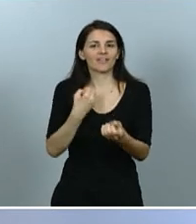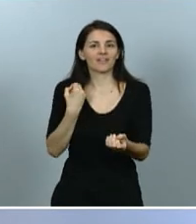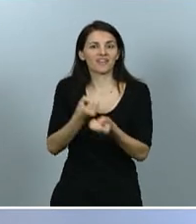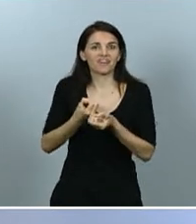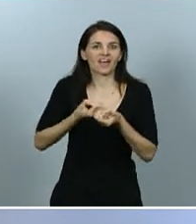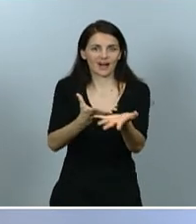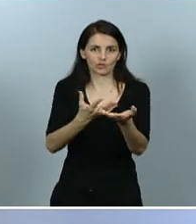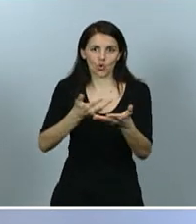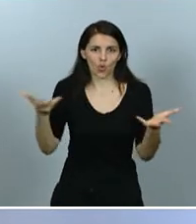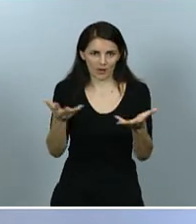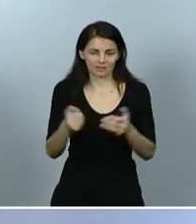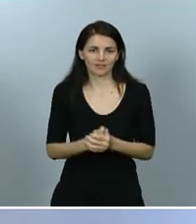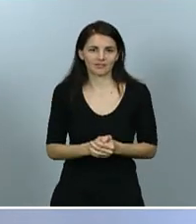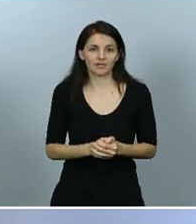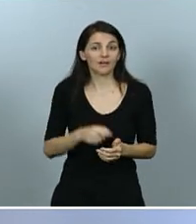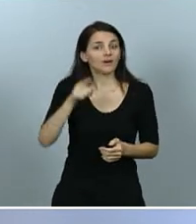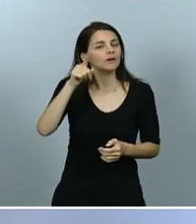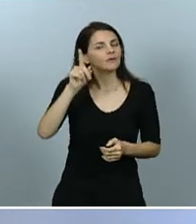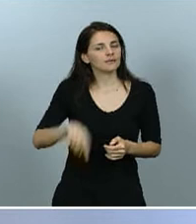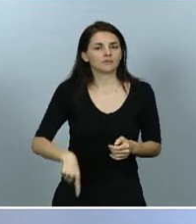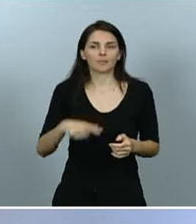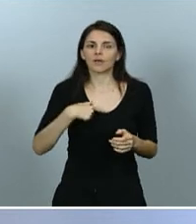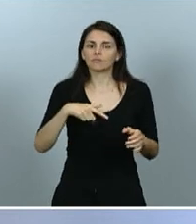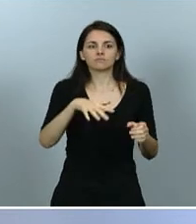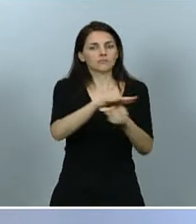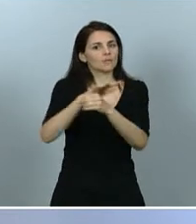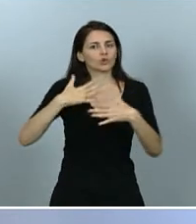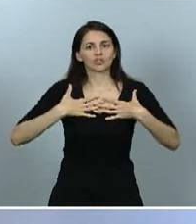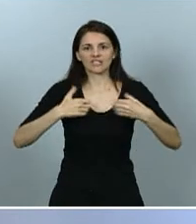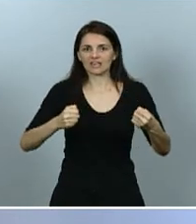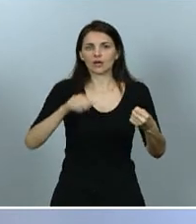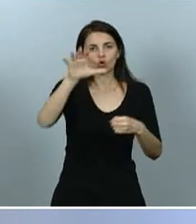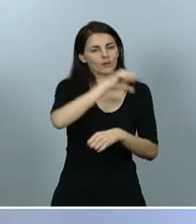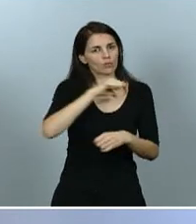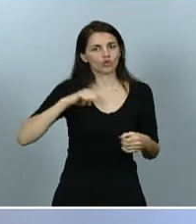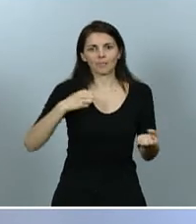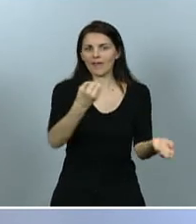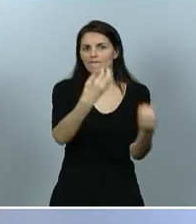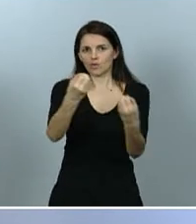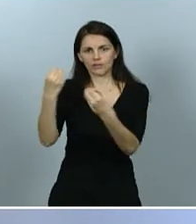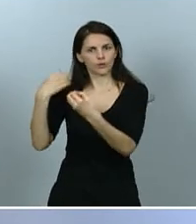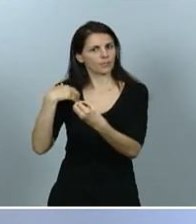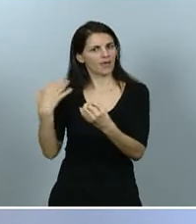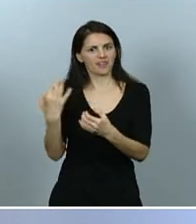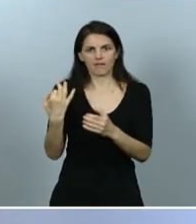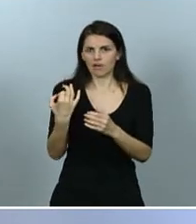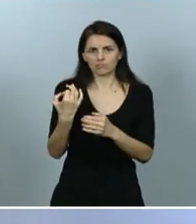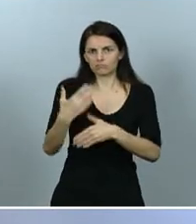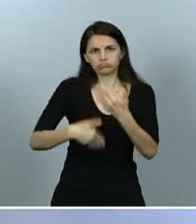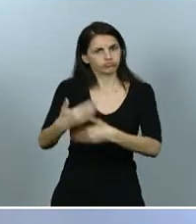remisión de información por parte de todos los operadores sanitarios y también de las comunidades autónomas. Y se pone también